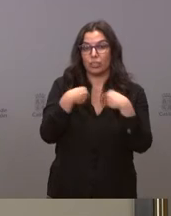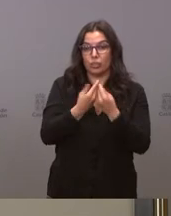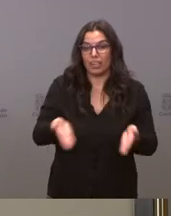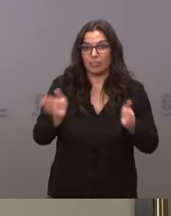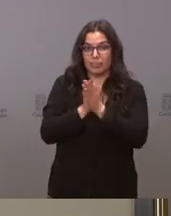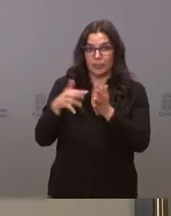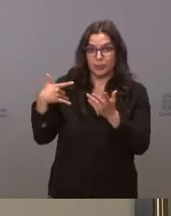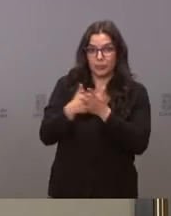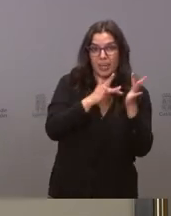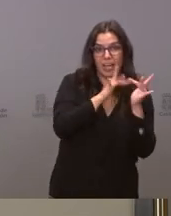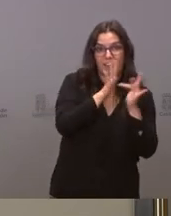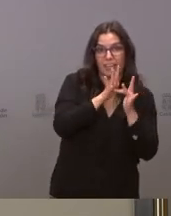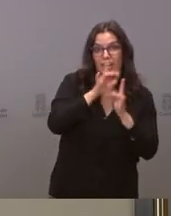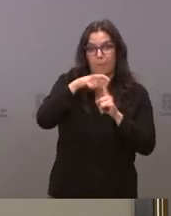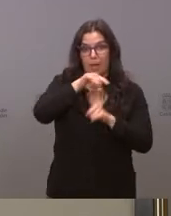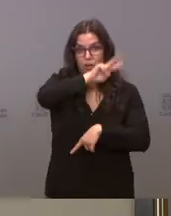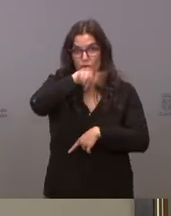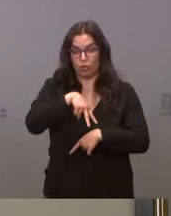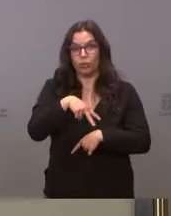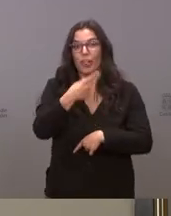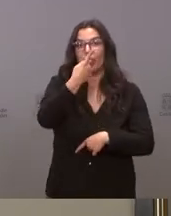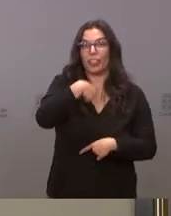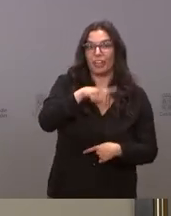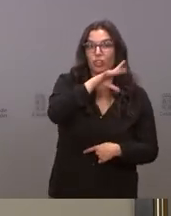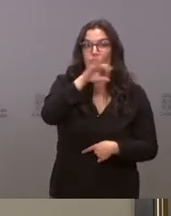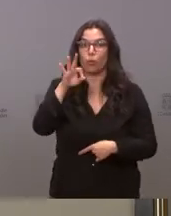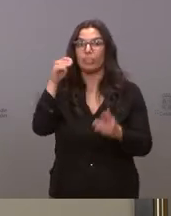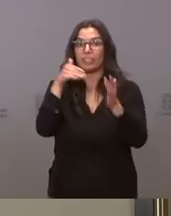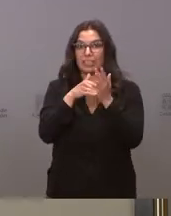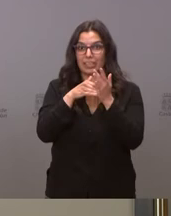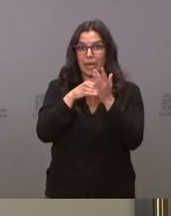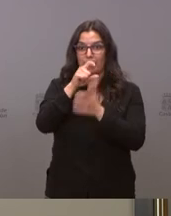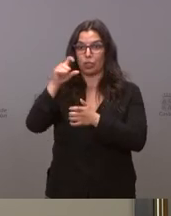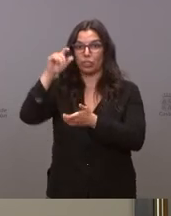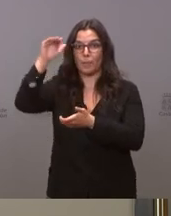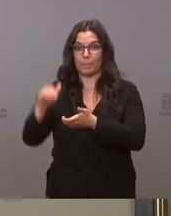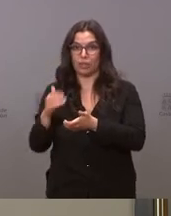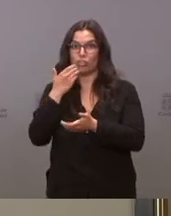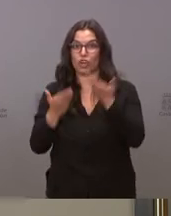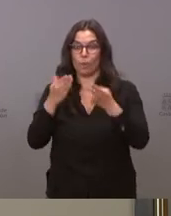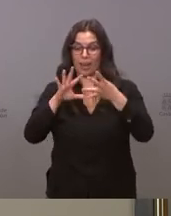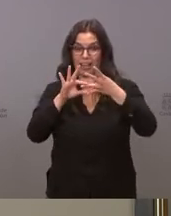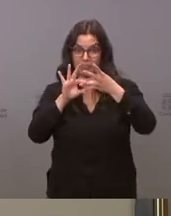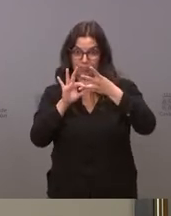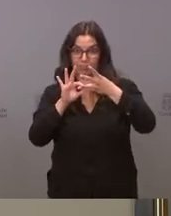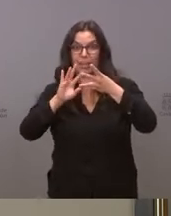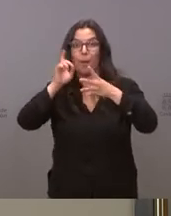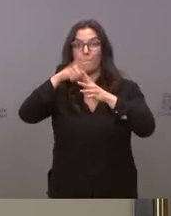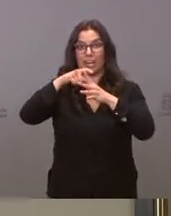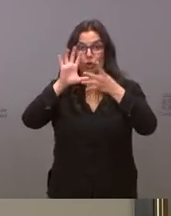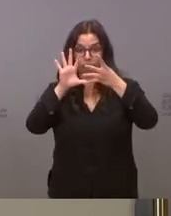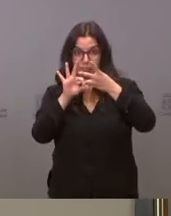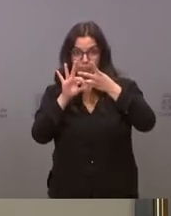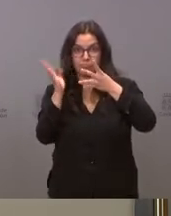150.000 dosis menos la segunda quincena de mayo con respecto